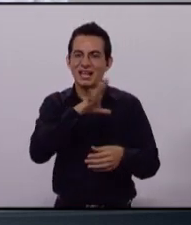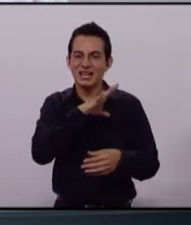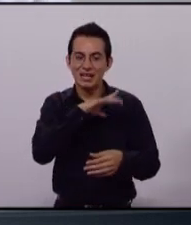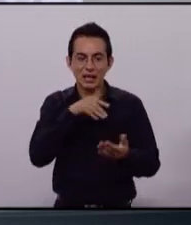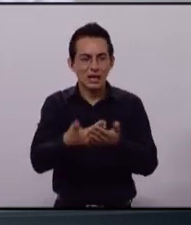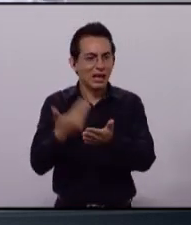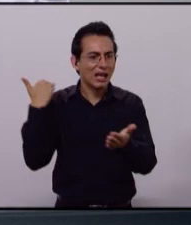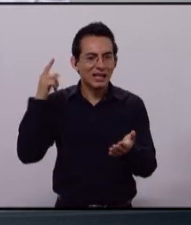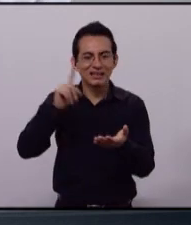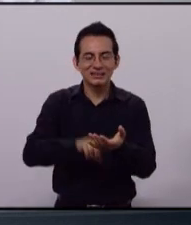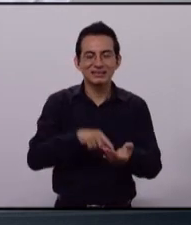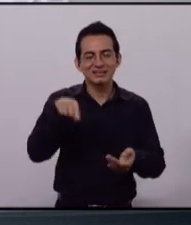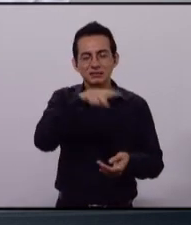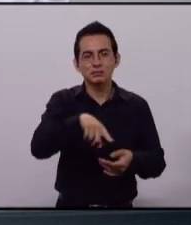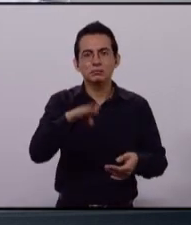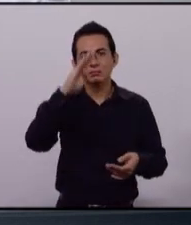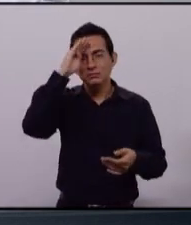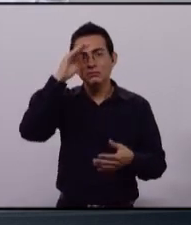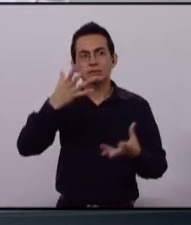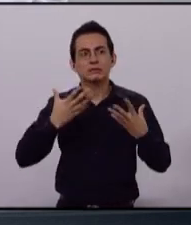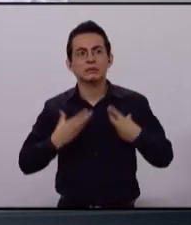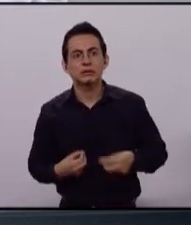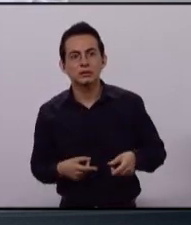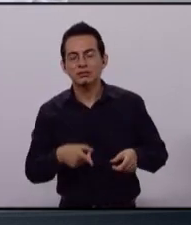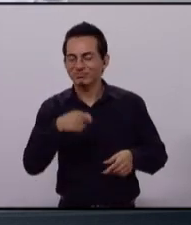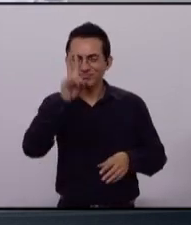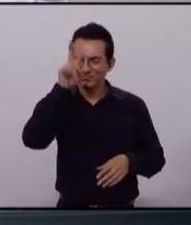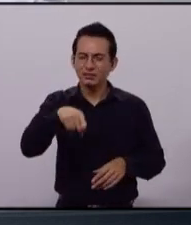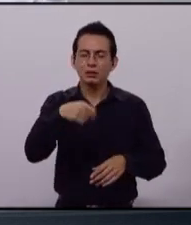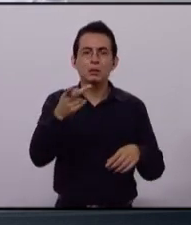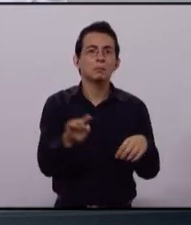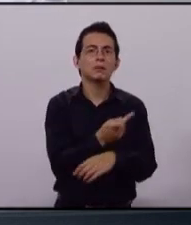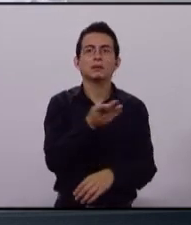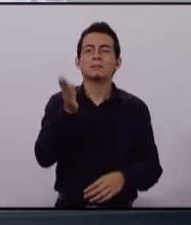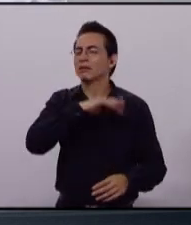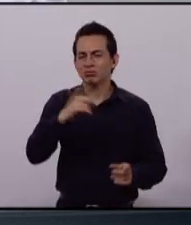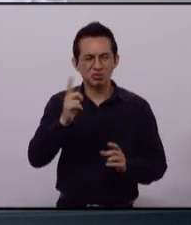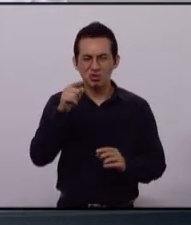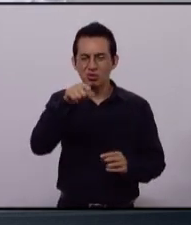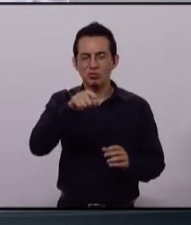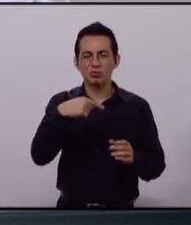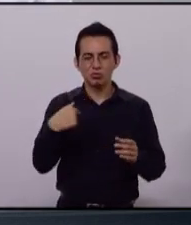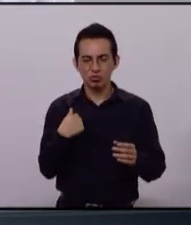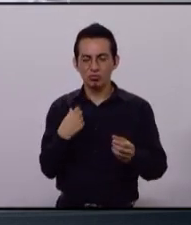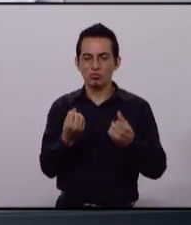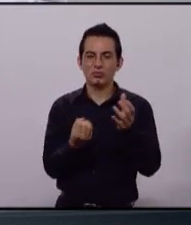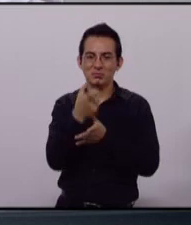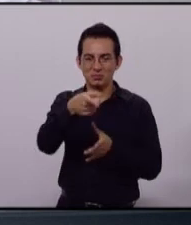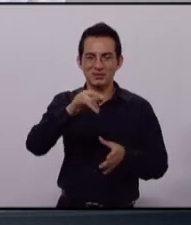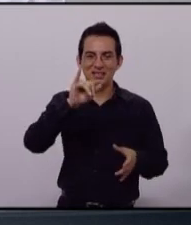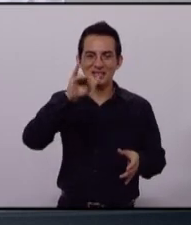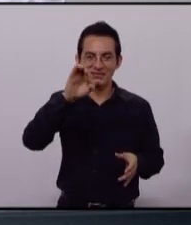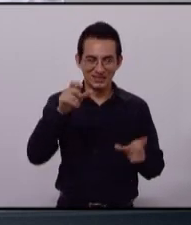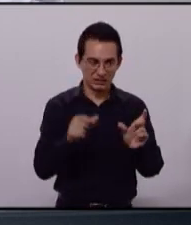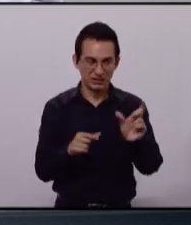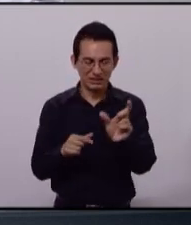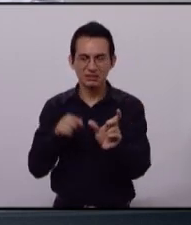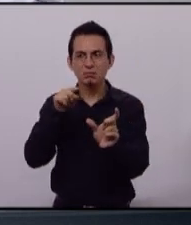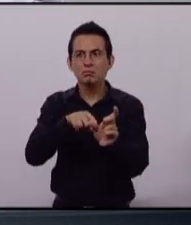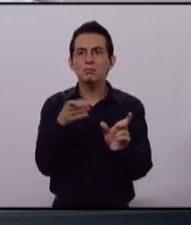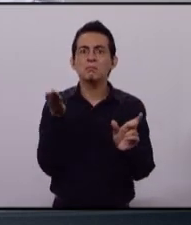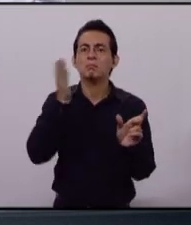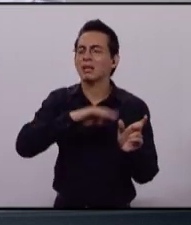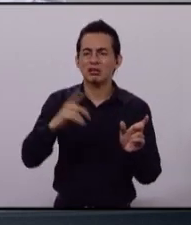que no se asusten, no les va a pasar nada. El hecho de que les estén pidiendo la credencial de elector no quiere decir nada.